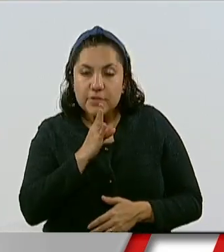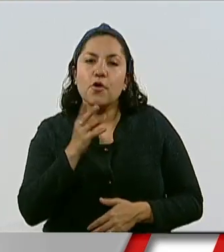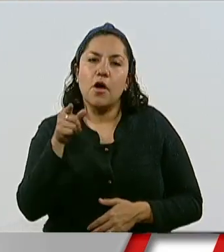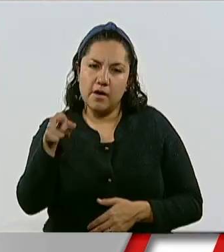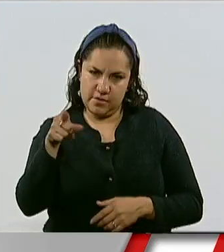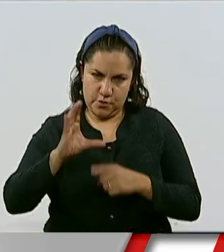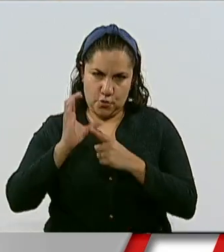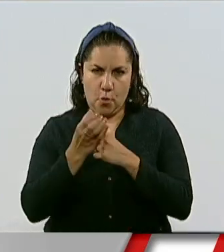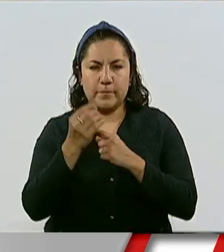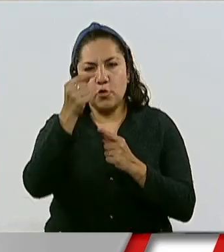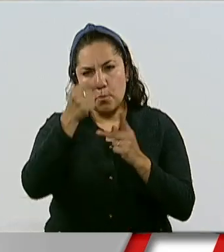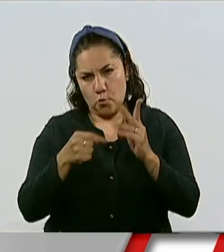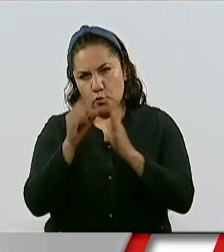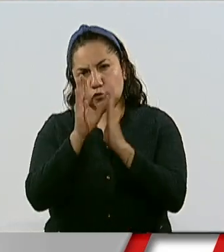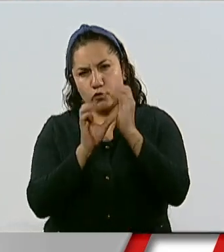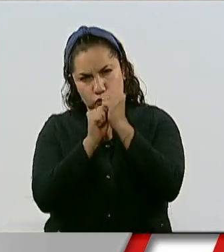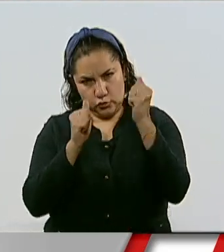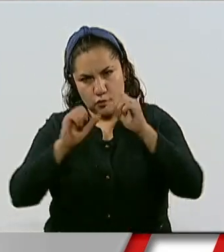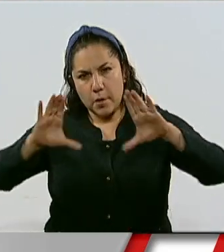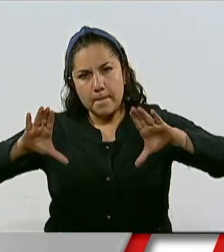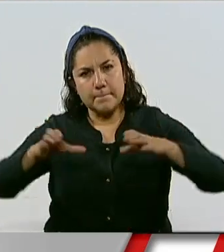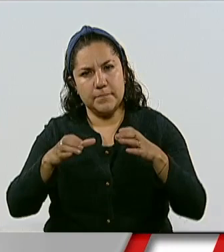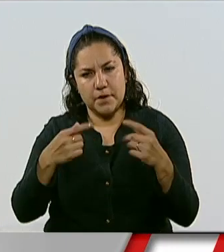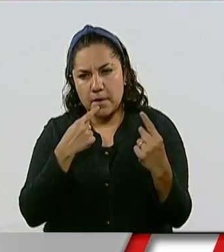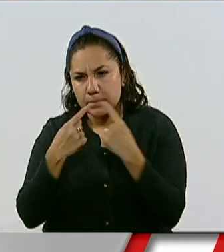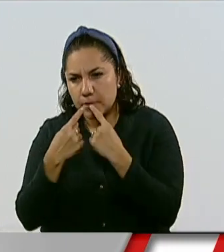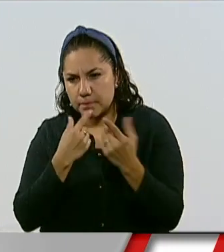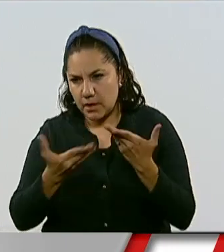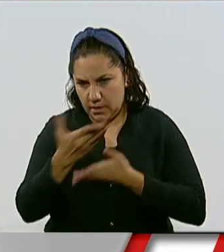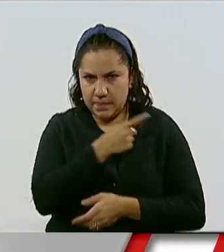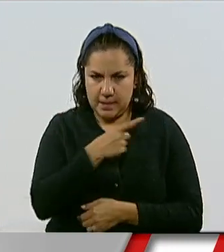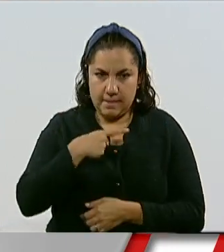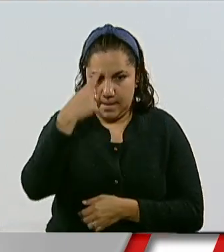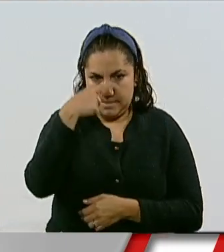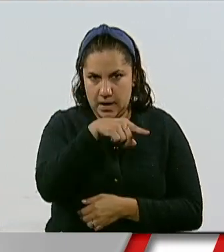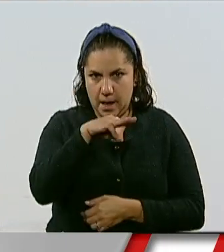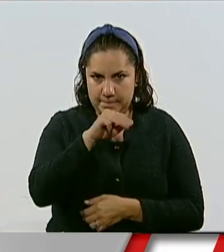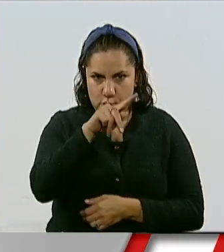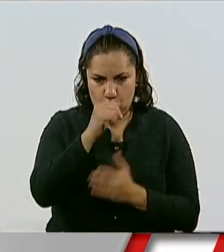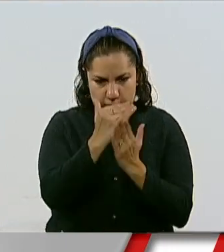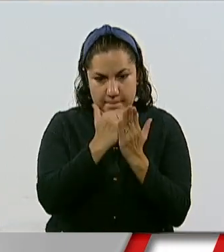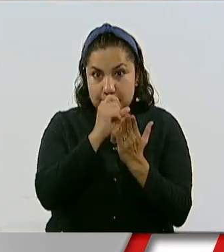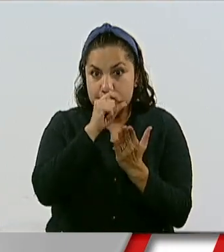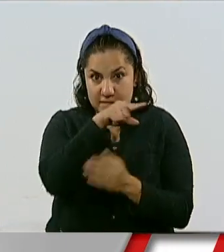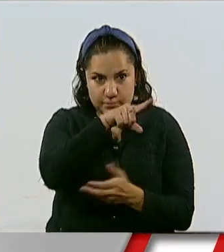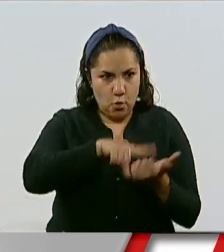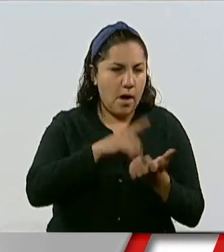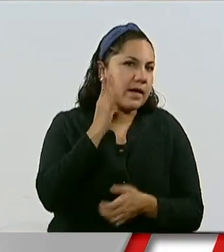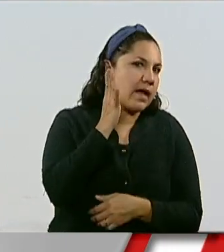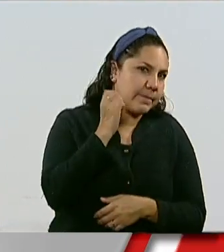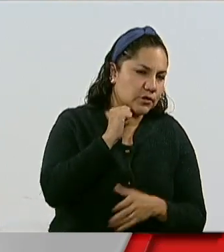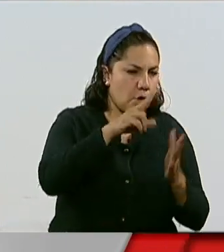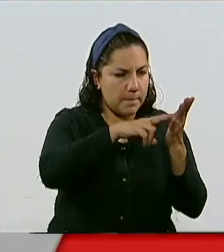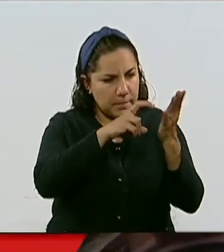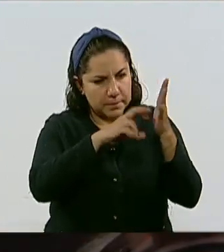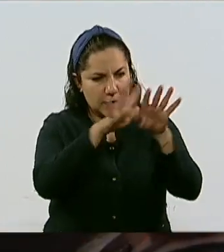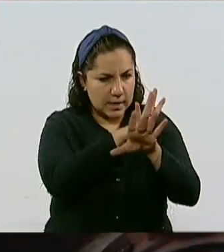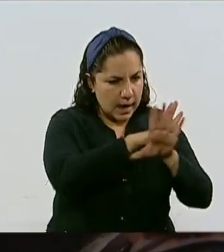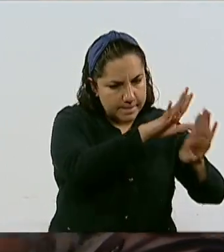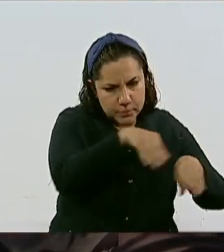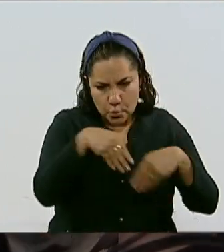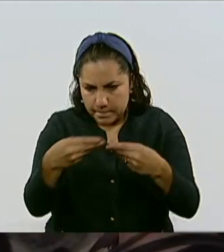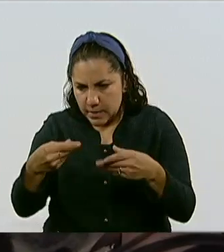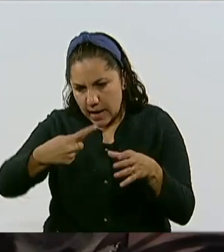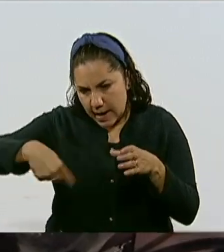Constitucionales para discutir el dictamen que contiene la minuta modificada que envía el Senado de la República. Después de eso,